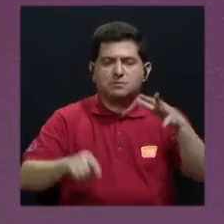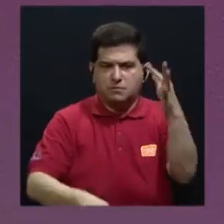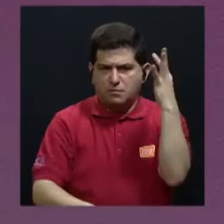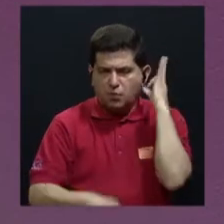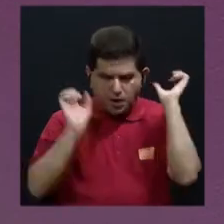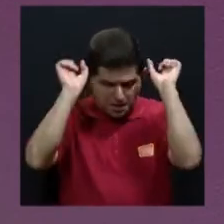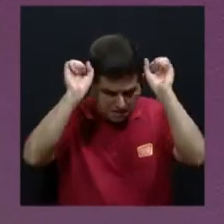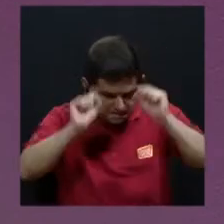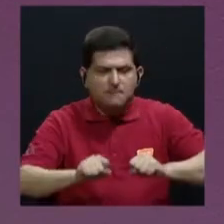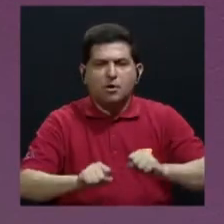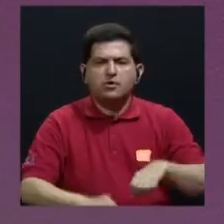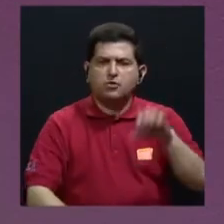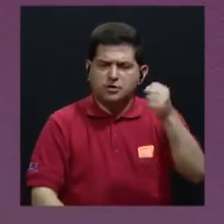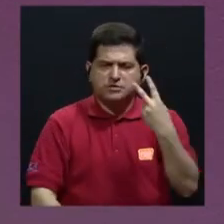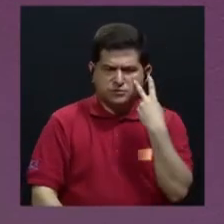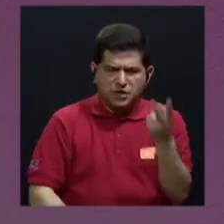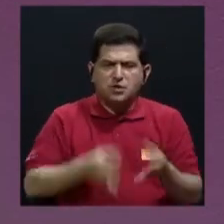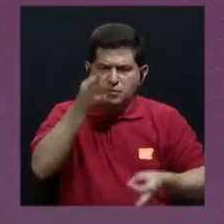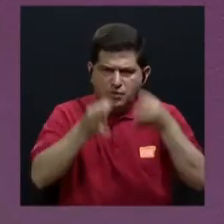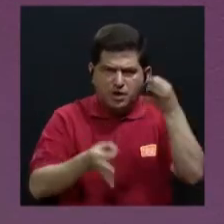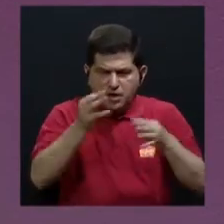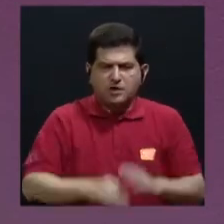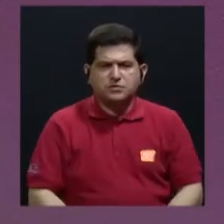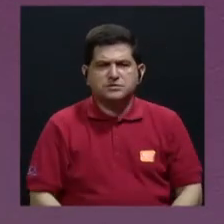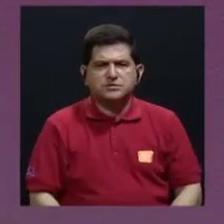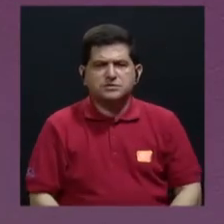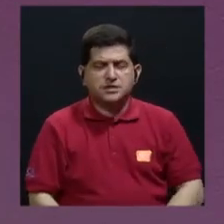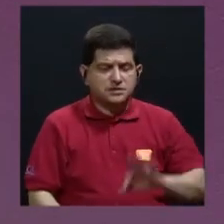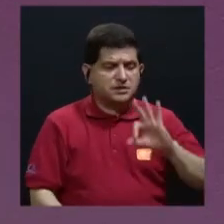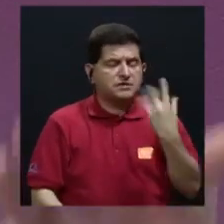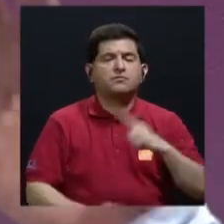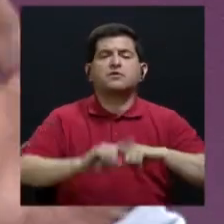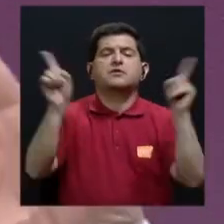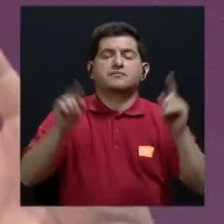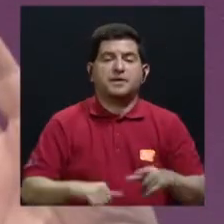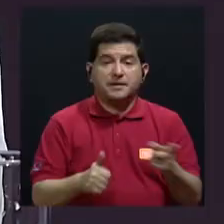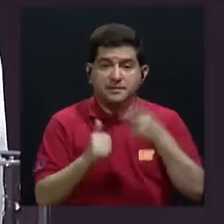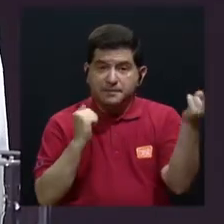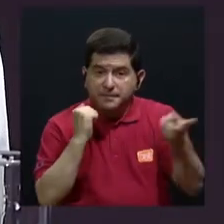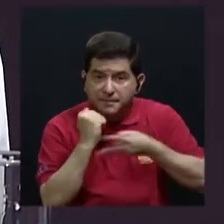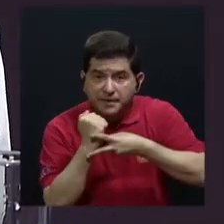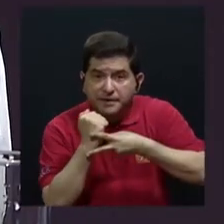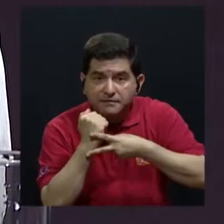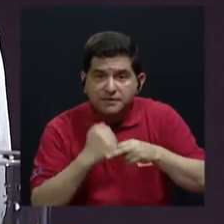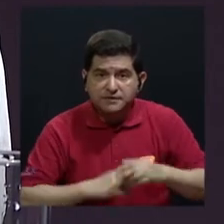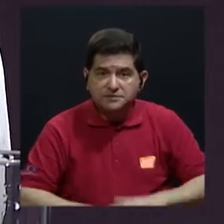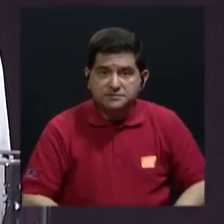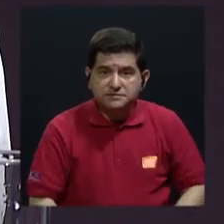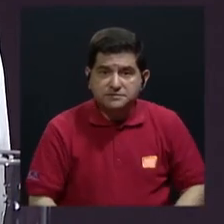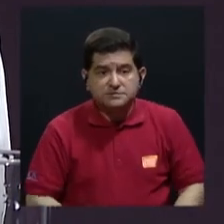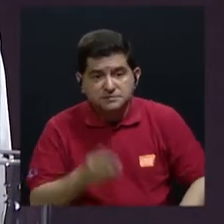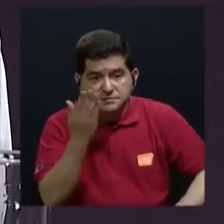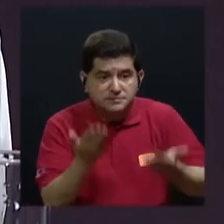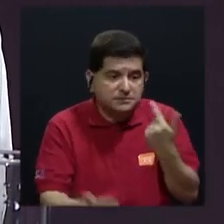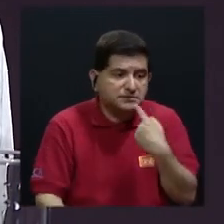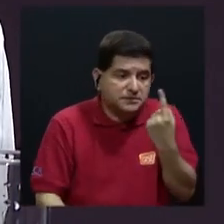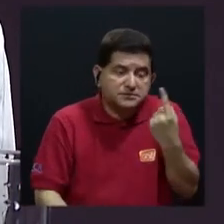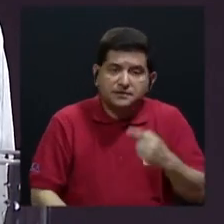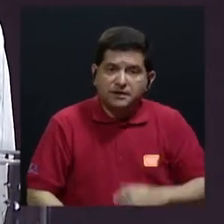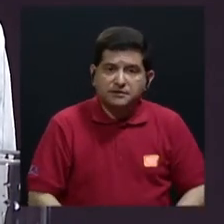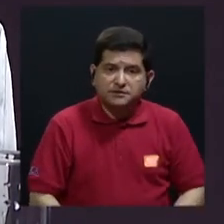mujeres puedan ver a la justicia con ojos distintos. Es primera vez, podríamos decir,